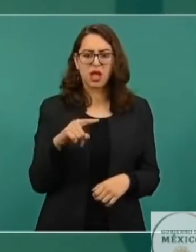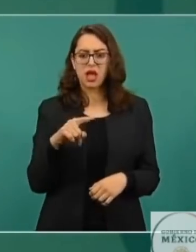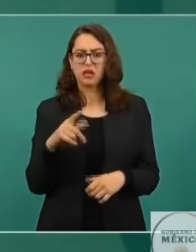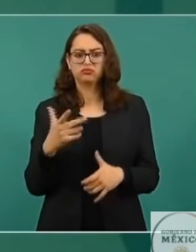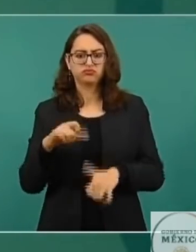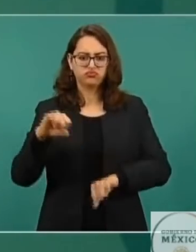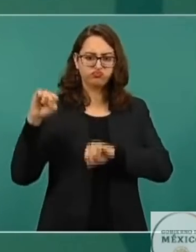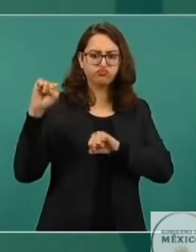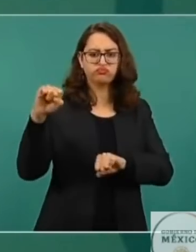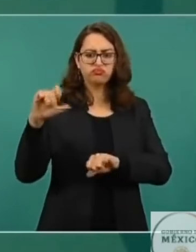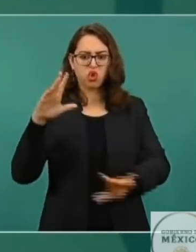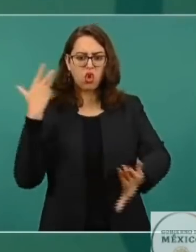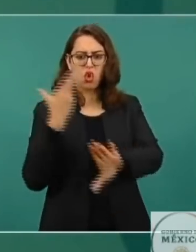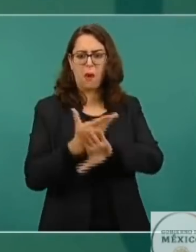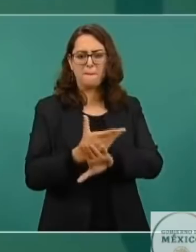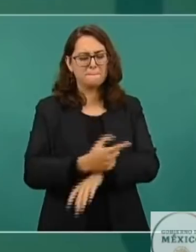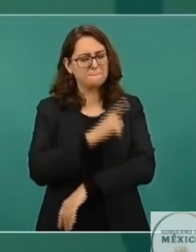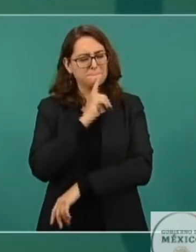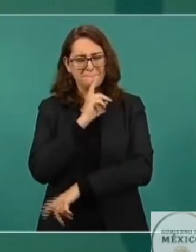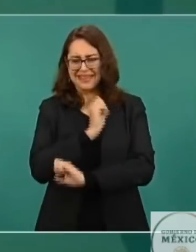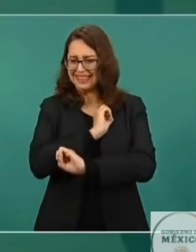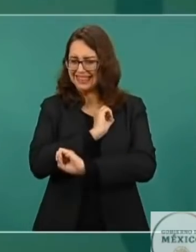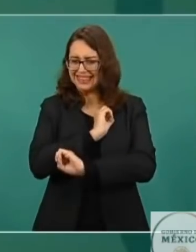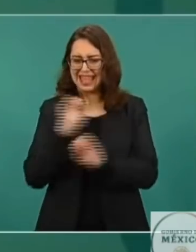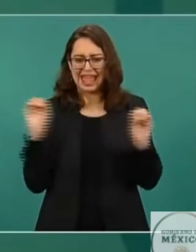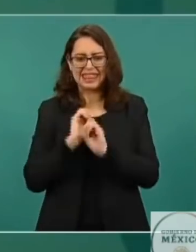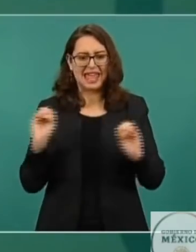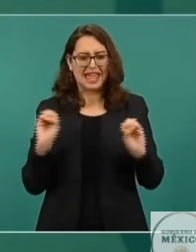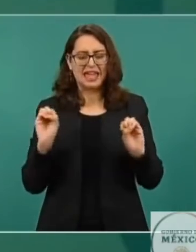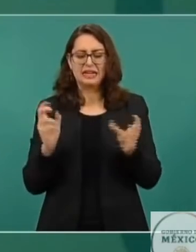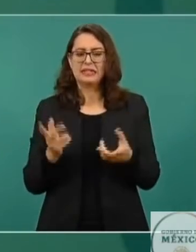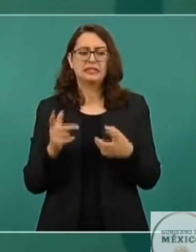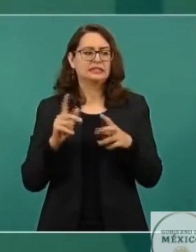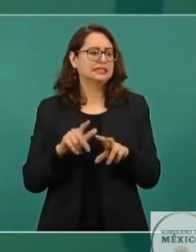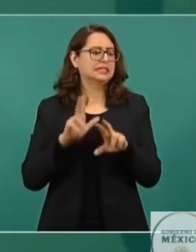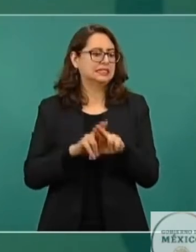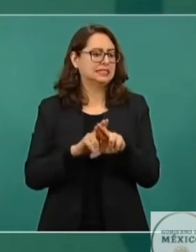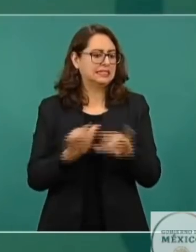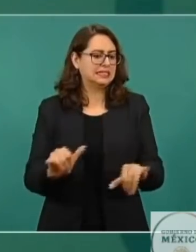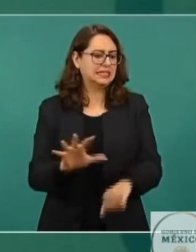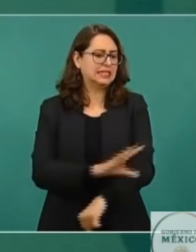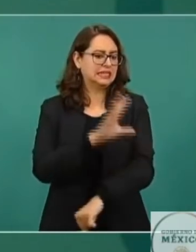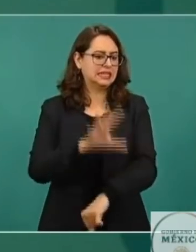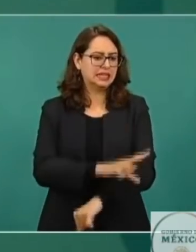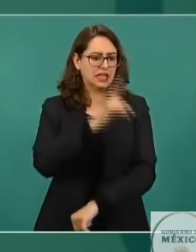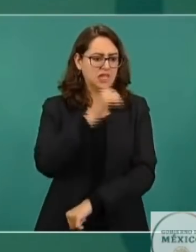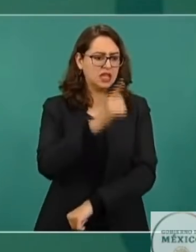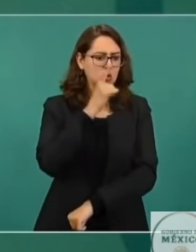protesta ni por la cuestión eléctrica ni por